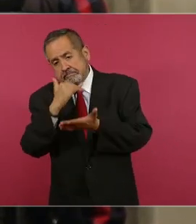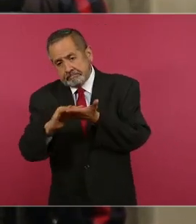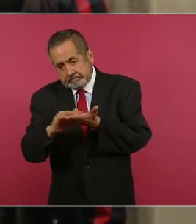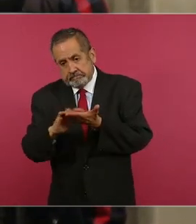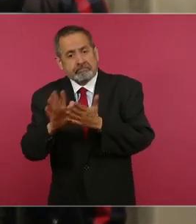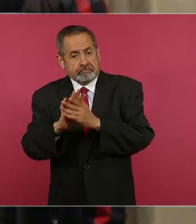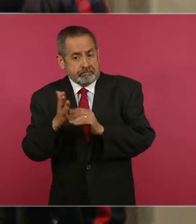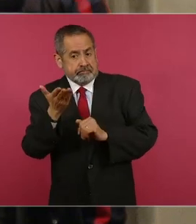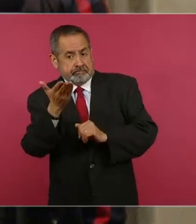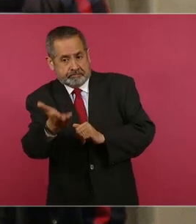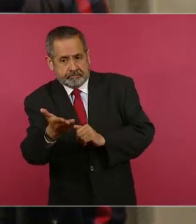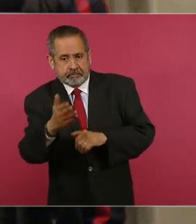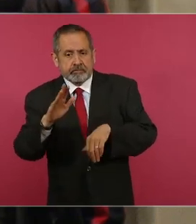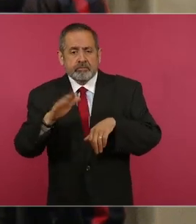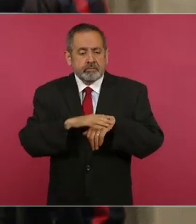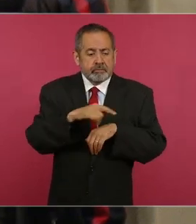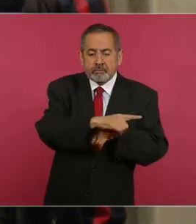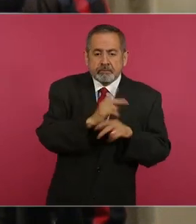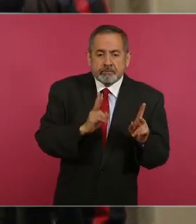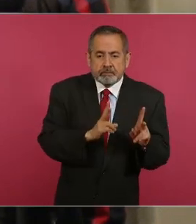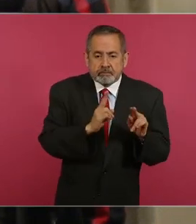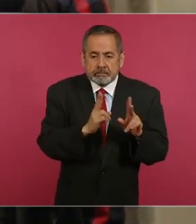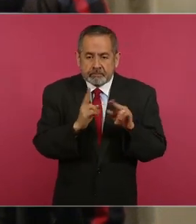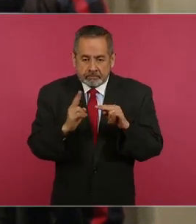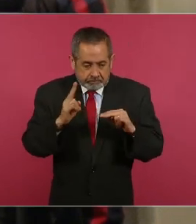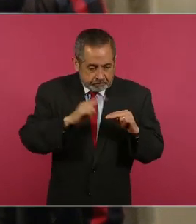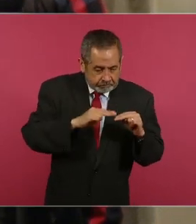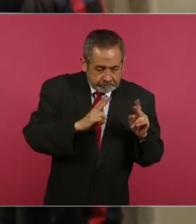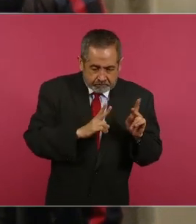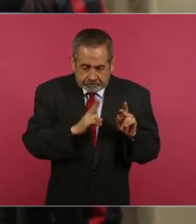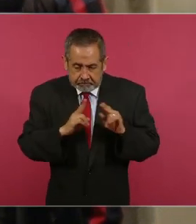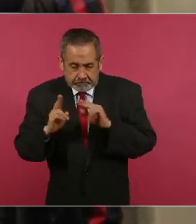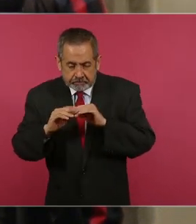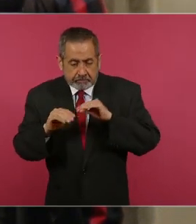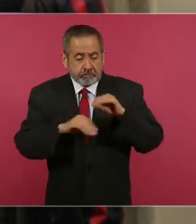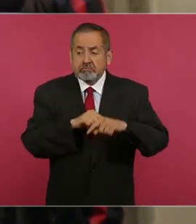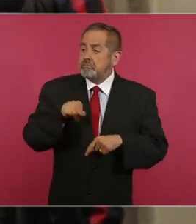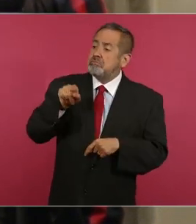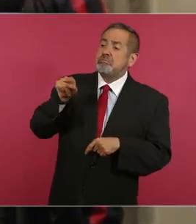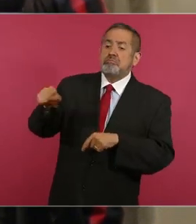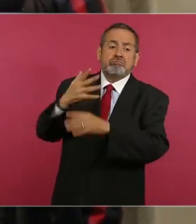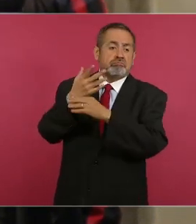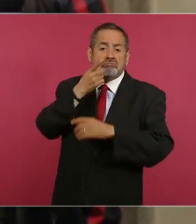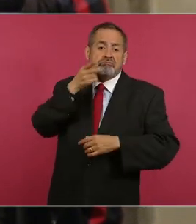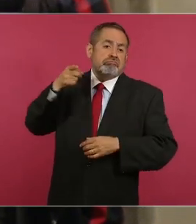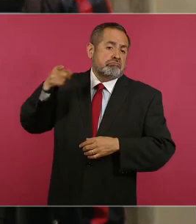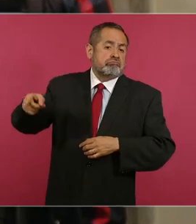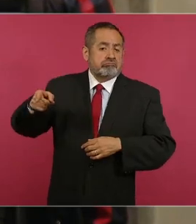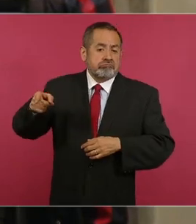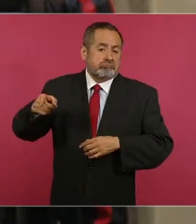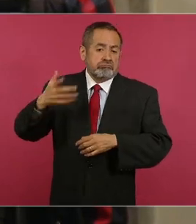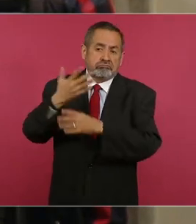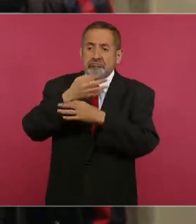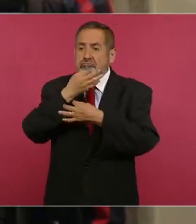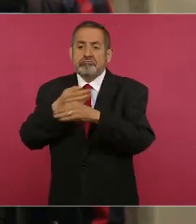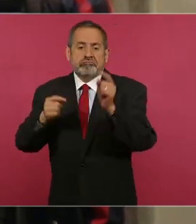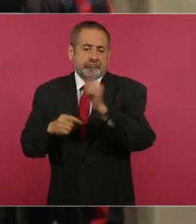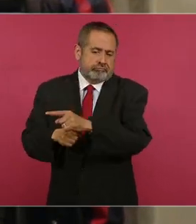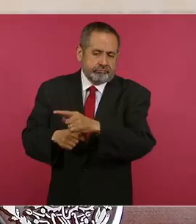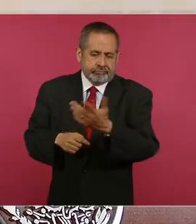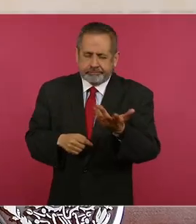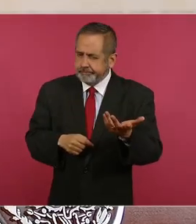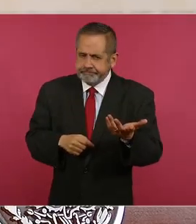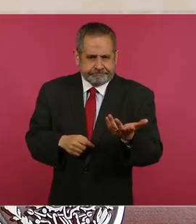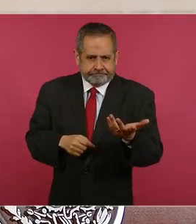sus palabras, endilgarle esta responsabilidad o supuesta responsabilidad de forma indebida de que usted